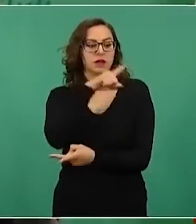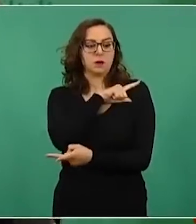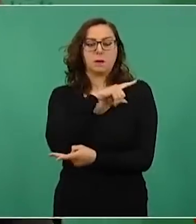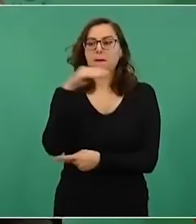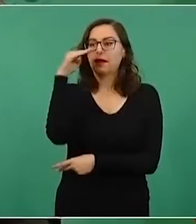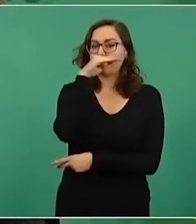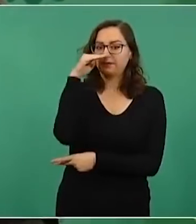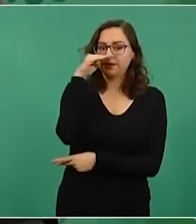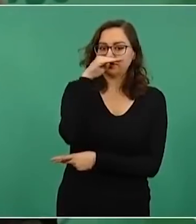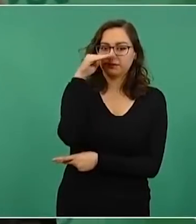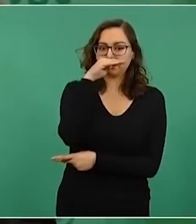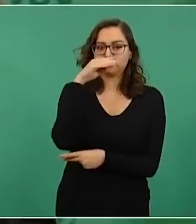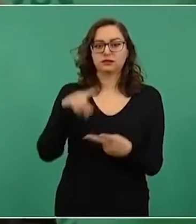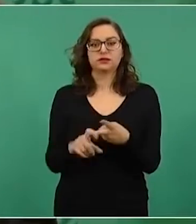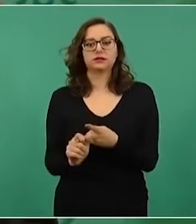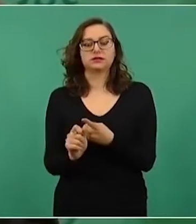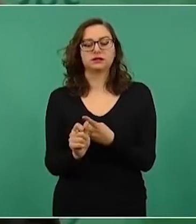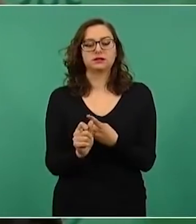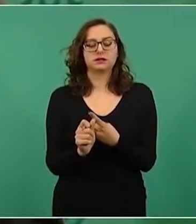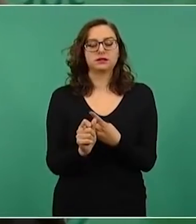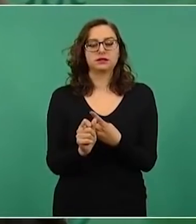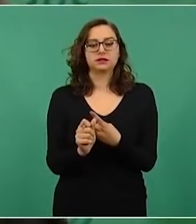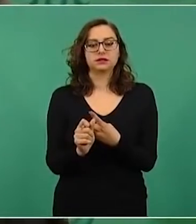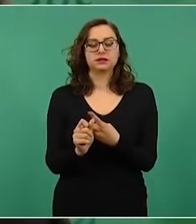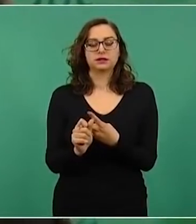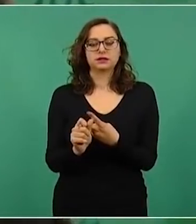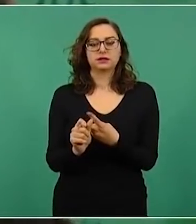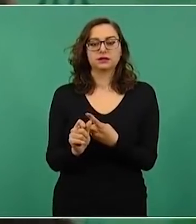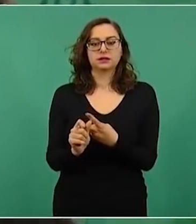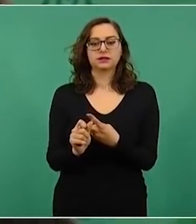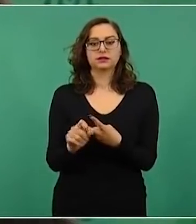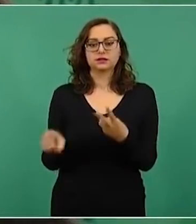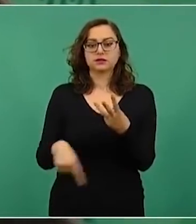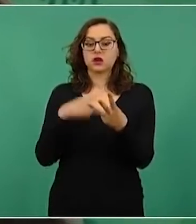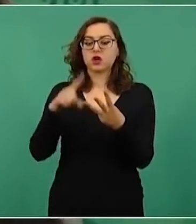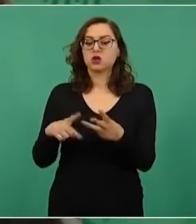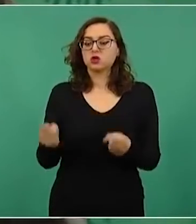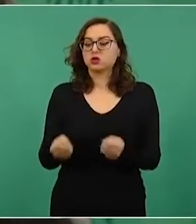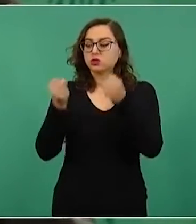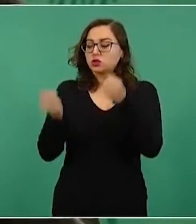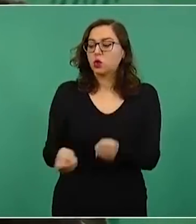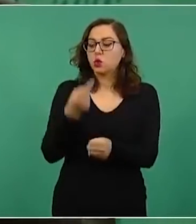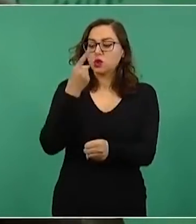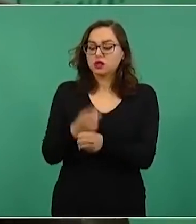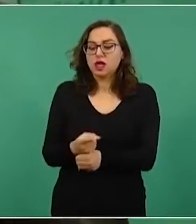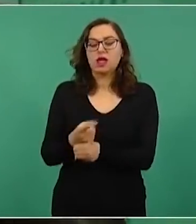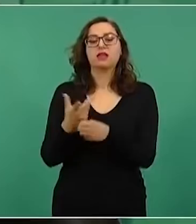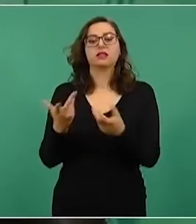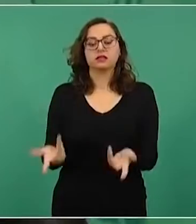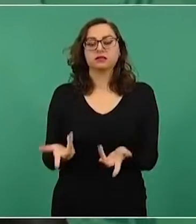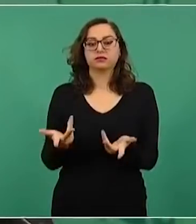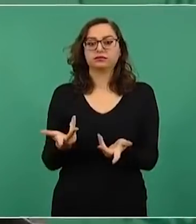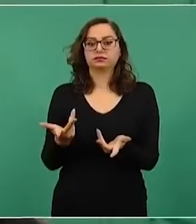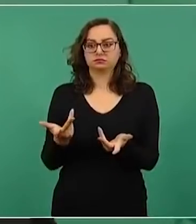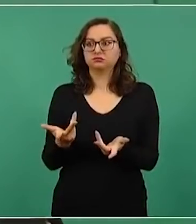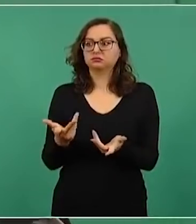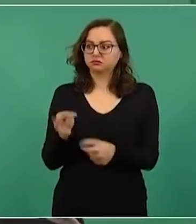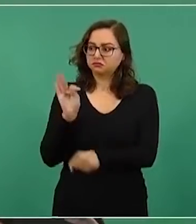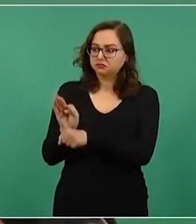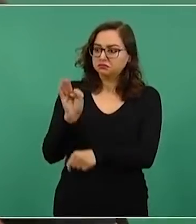la seguridad social se llega a una determinada edad,